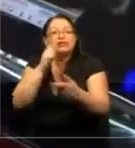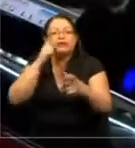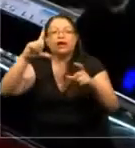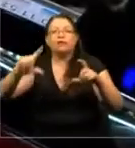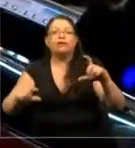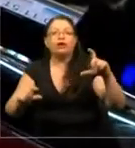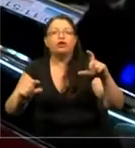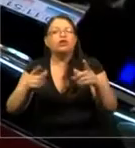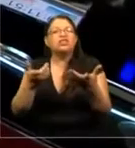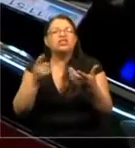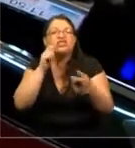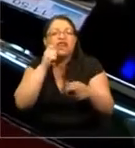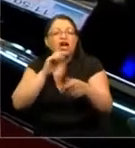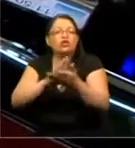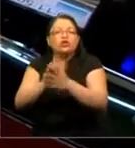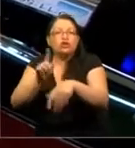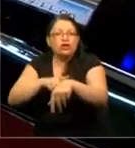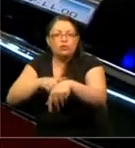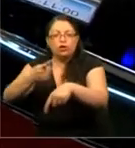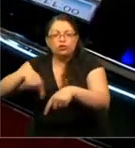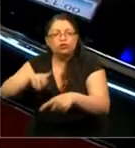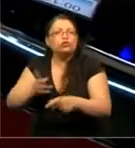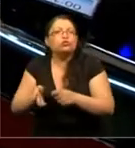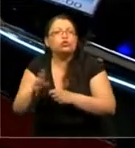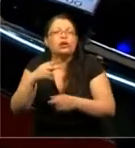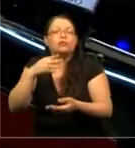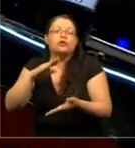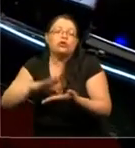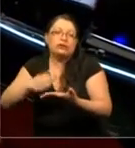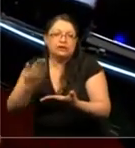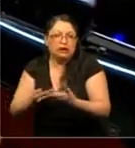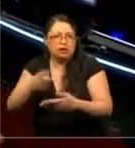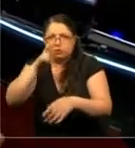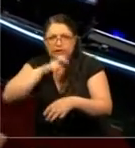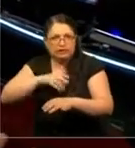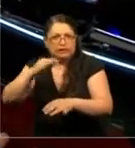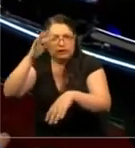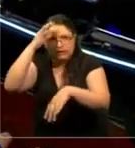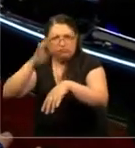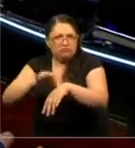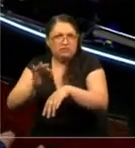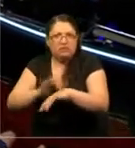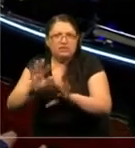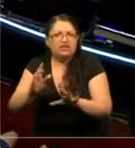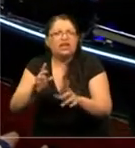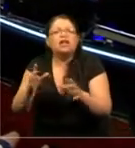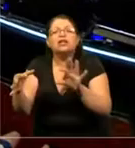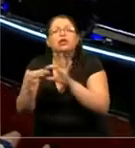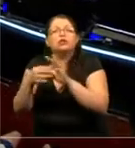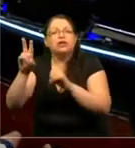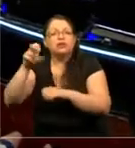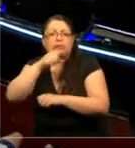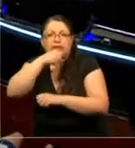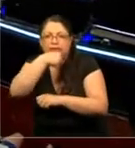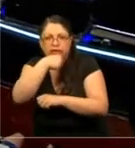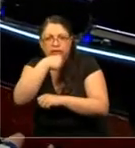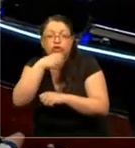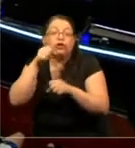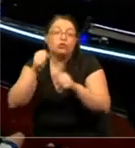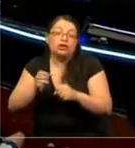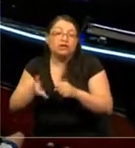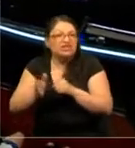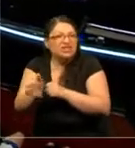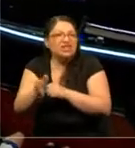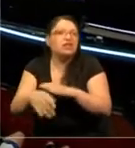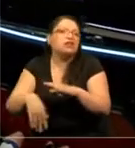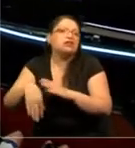permanecemos sanos. Es decir, todo el tiempo en donde estamos libres de enfermedades asociadas al envejecimiento, que son crónicas y